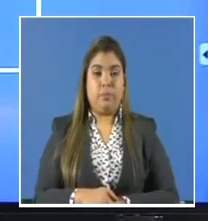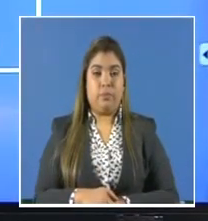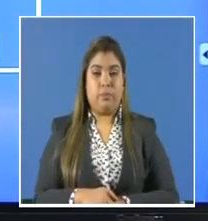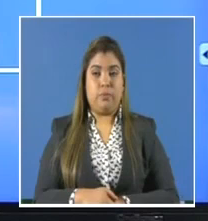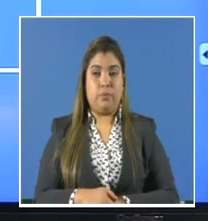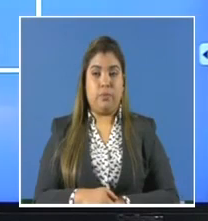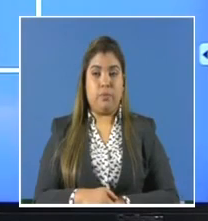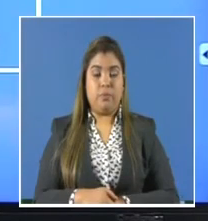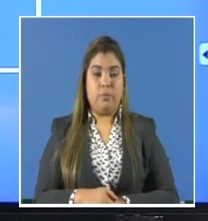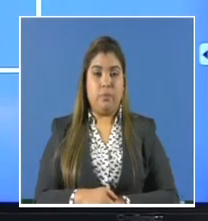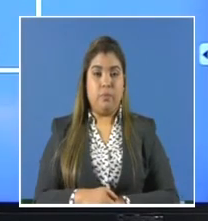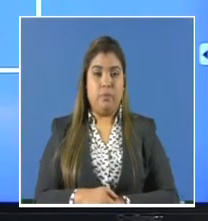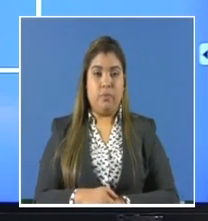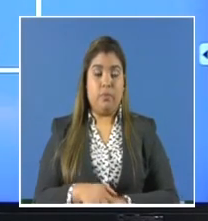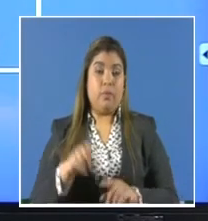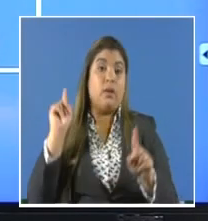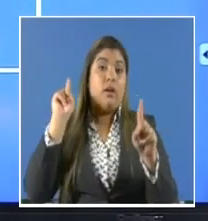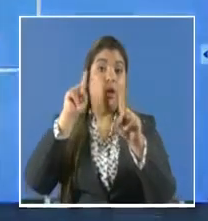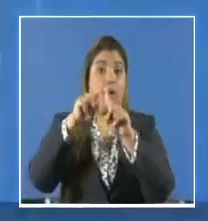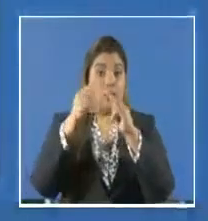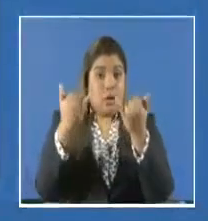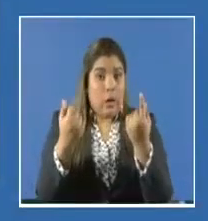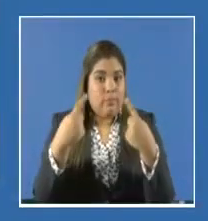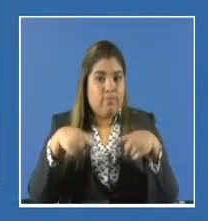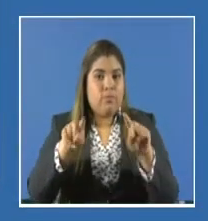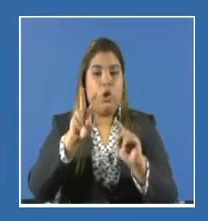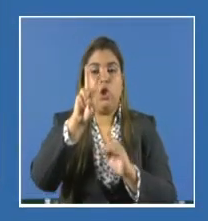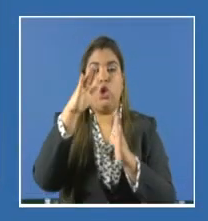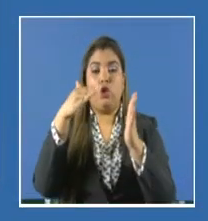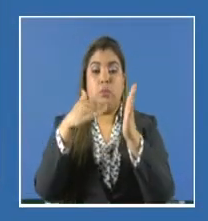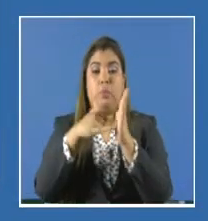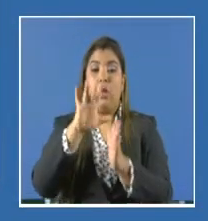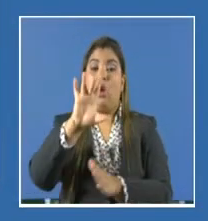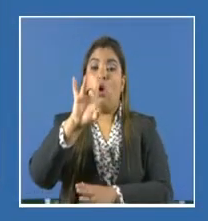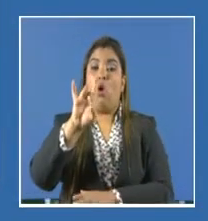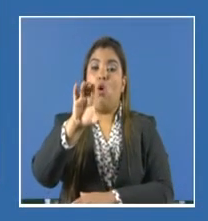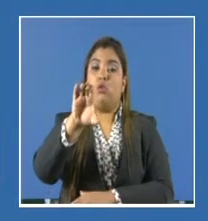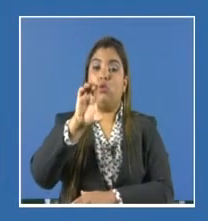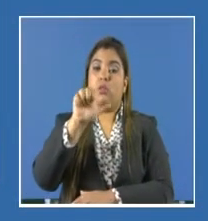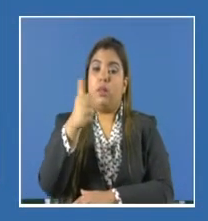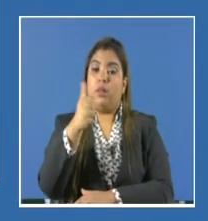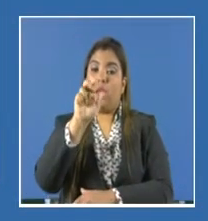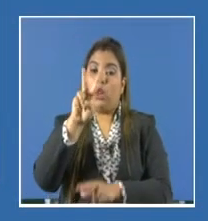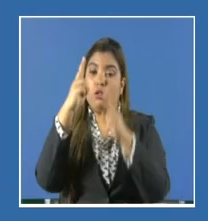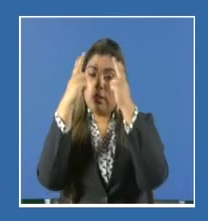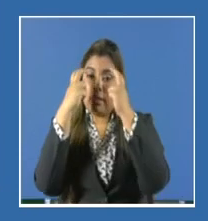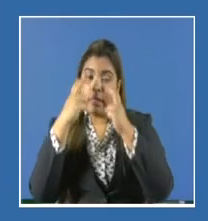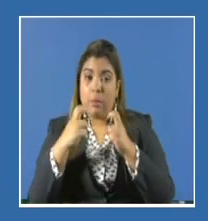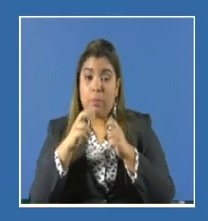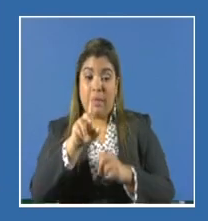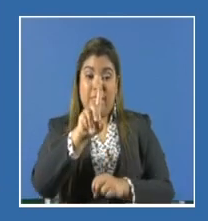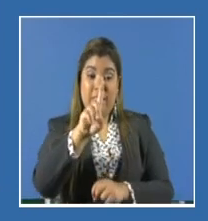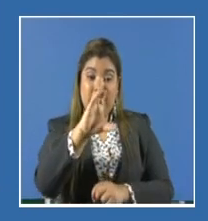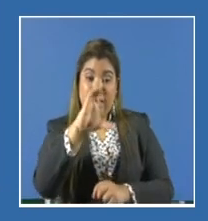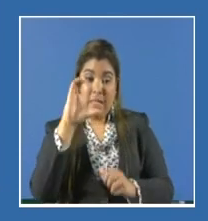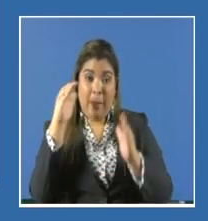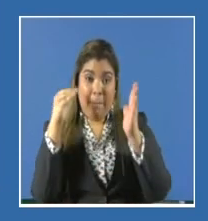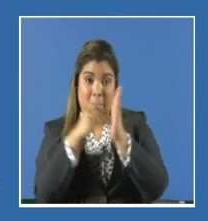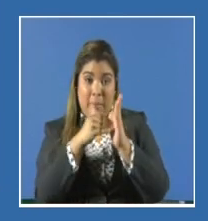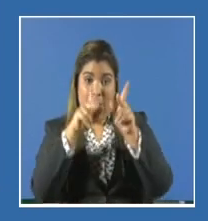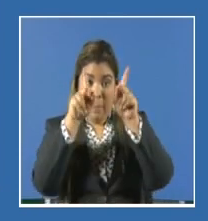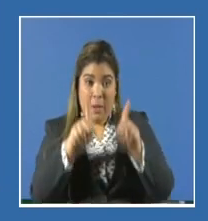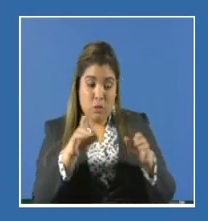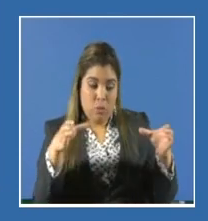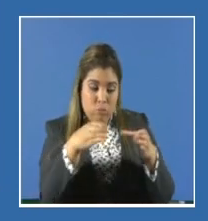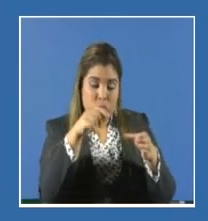Hemos alcanzado 2.812 pruebas por 100.000 habitantes. Del total